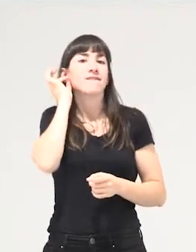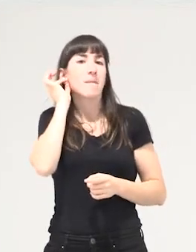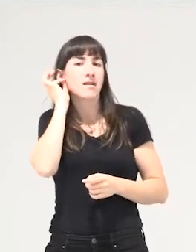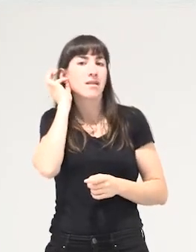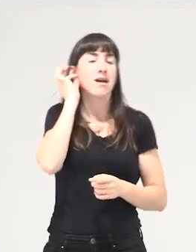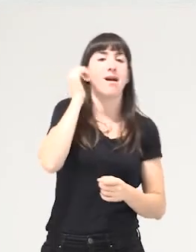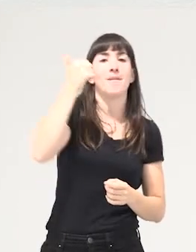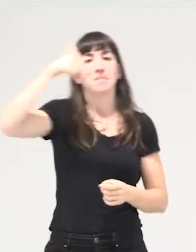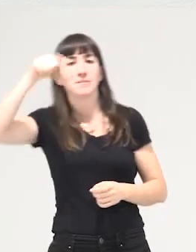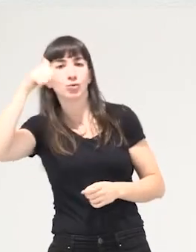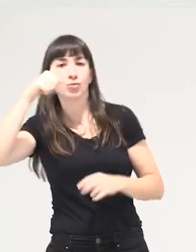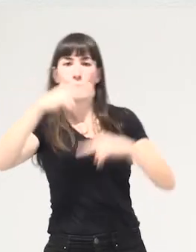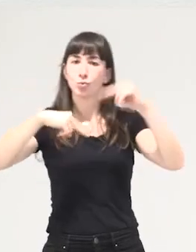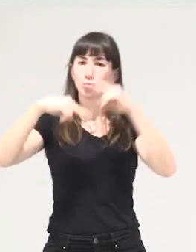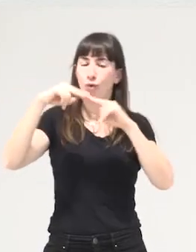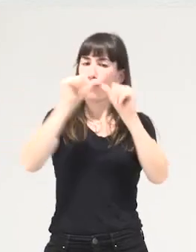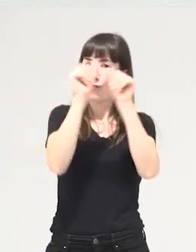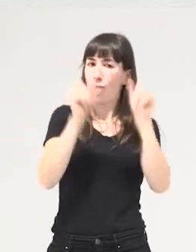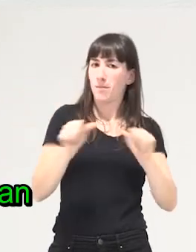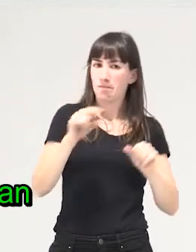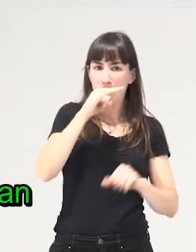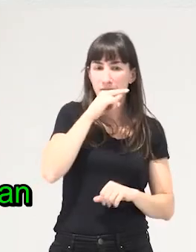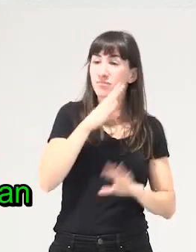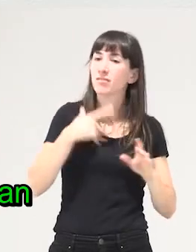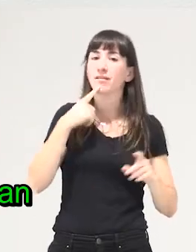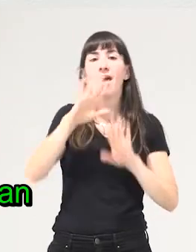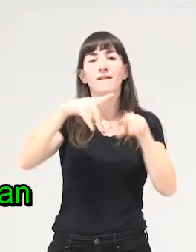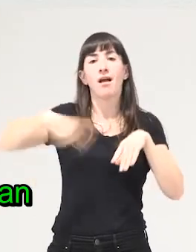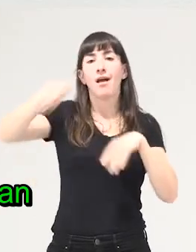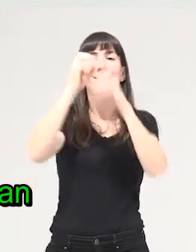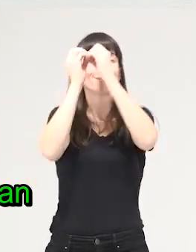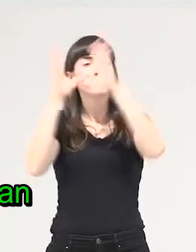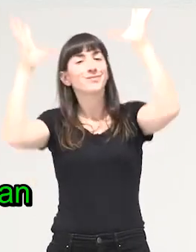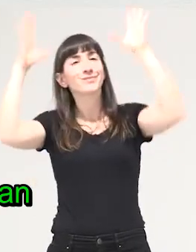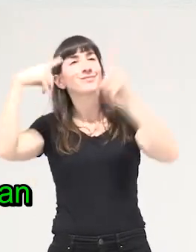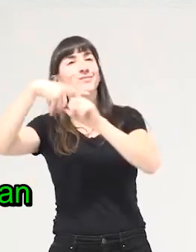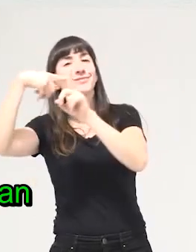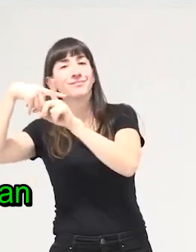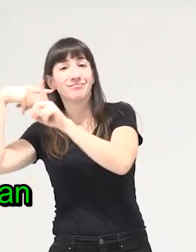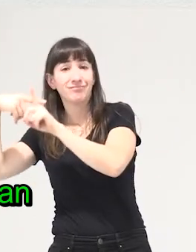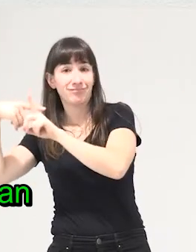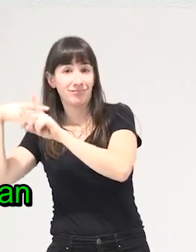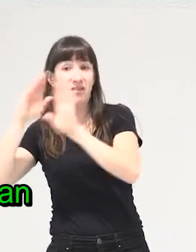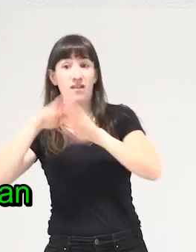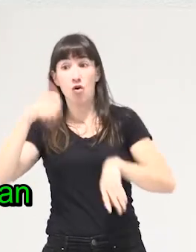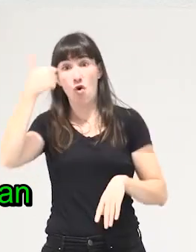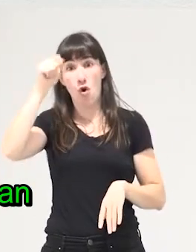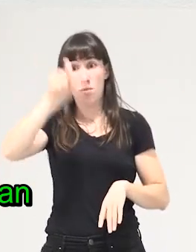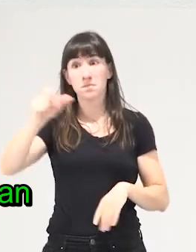masculinidad entonces hemos caído en una especie de idealización donde además muchos tíos se agarran para